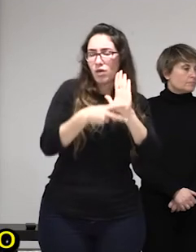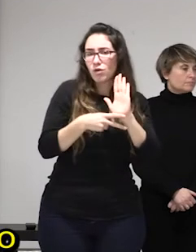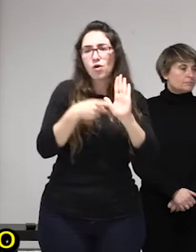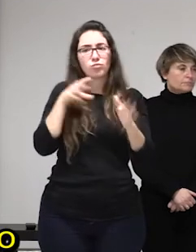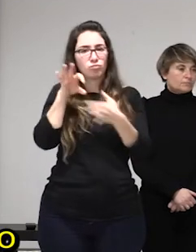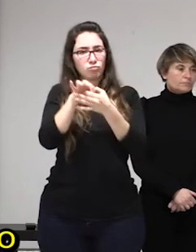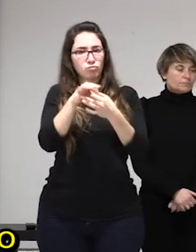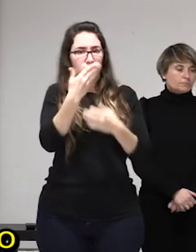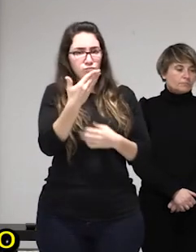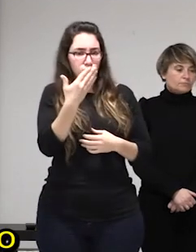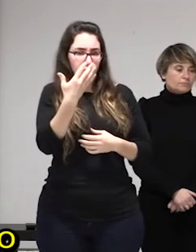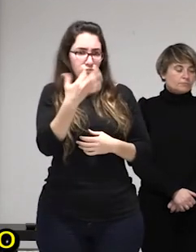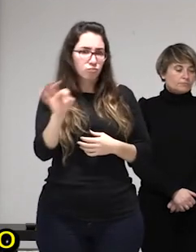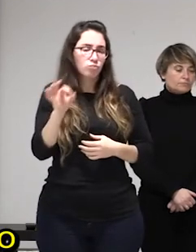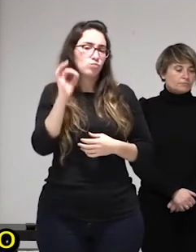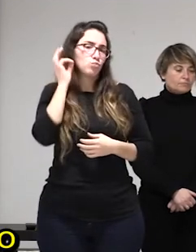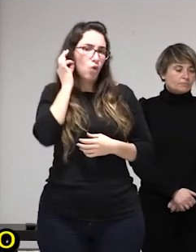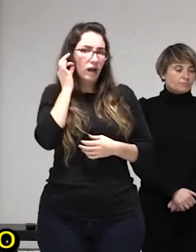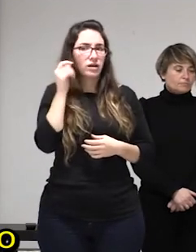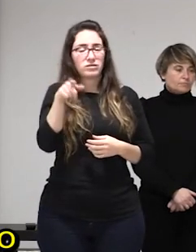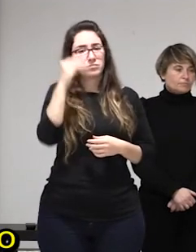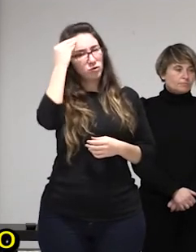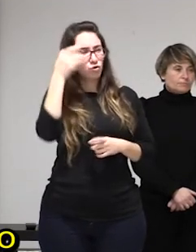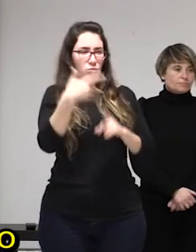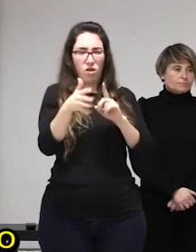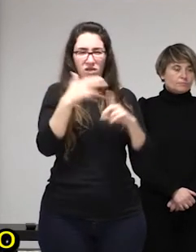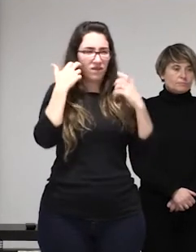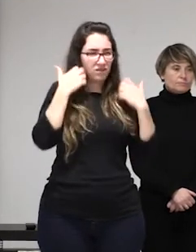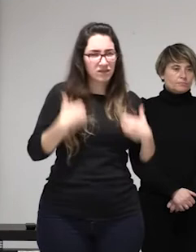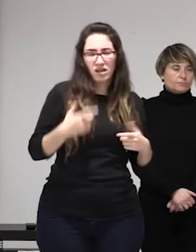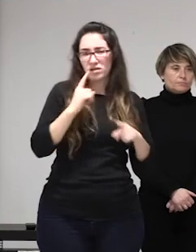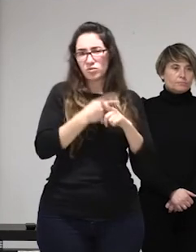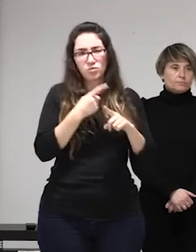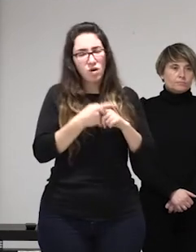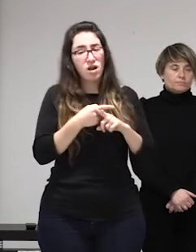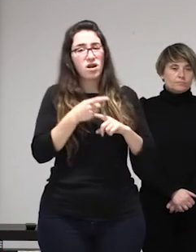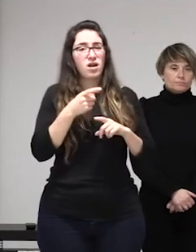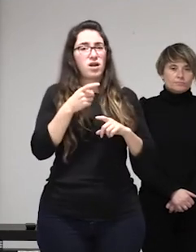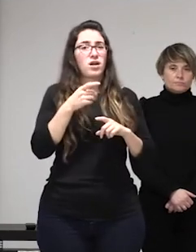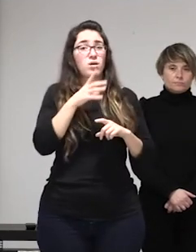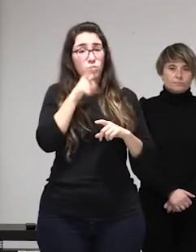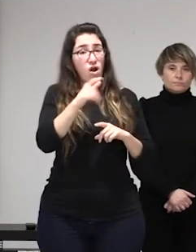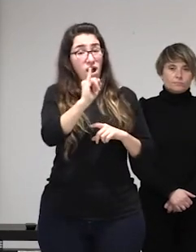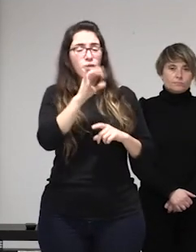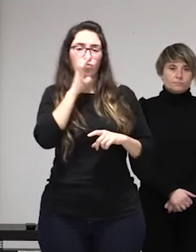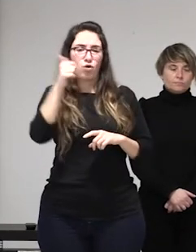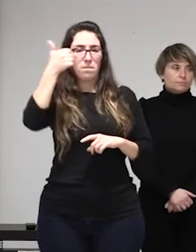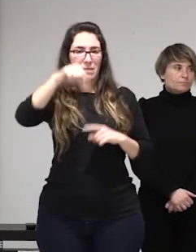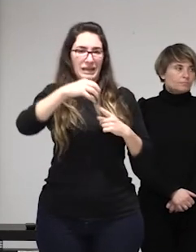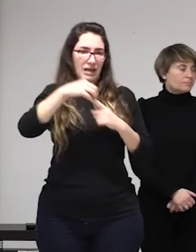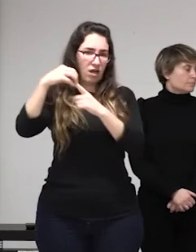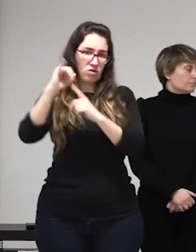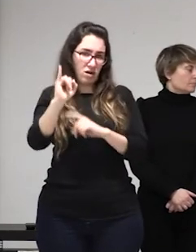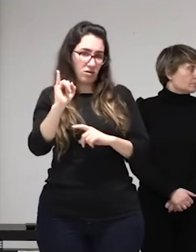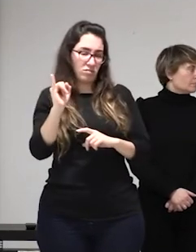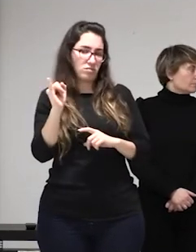que precisamente va a empezar abordando este asunto y que va a coordinar nos lo explicaba Aizider Pérez de Cárcamo y a